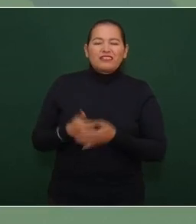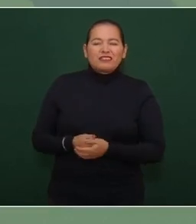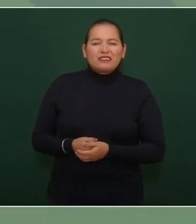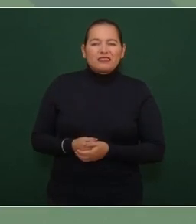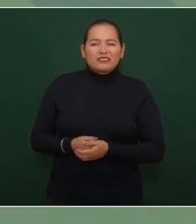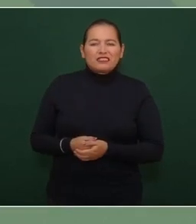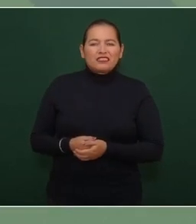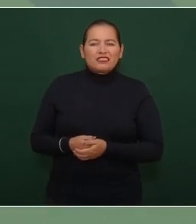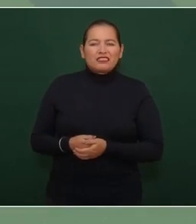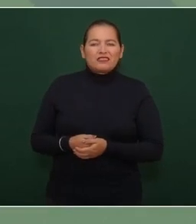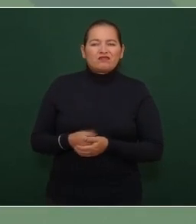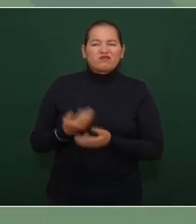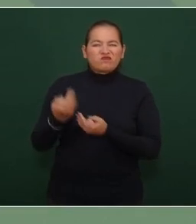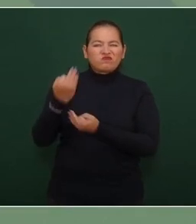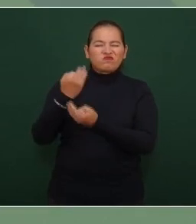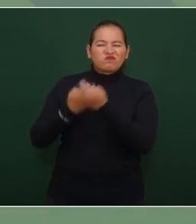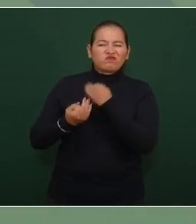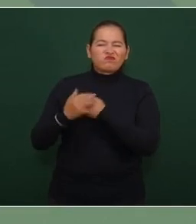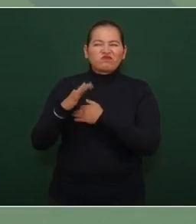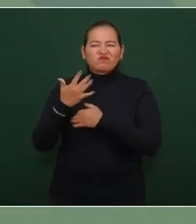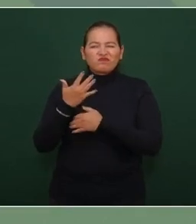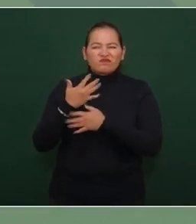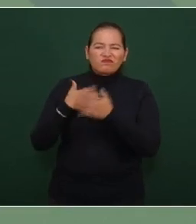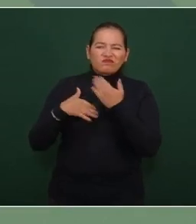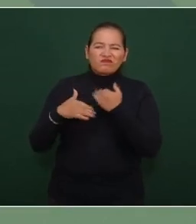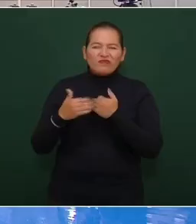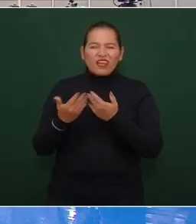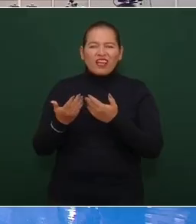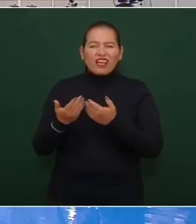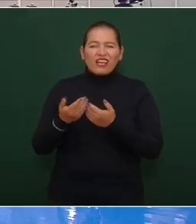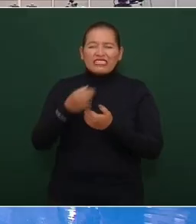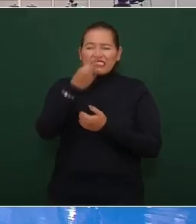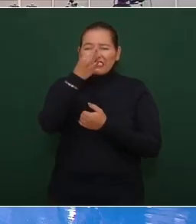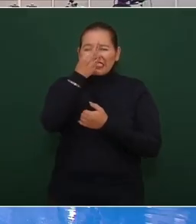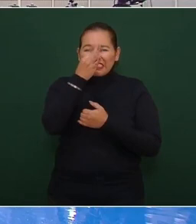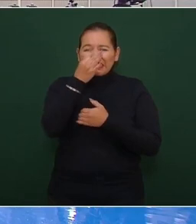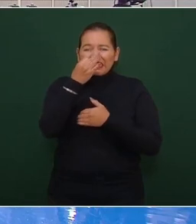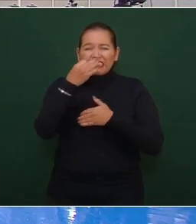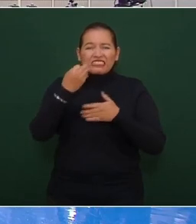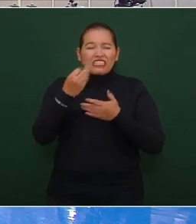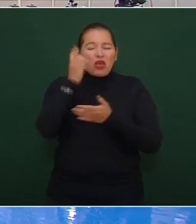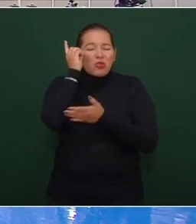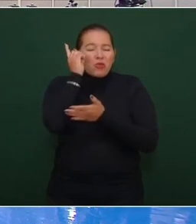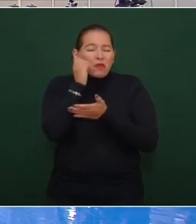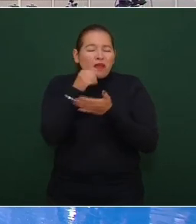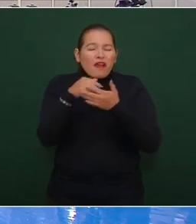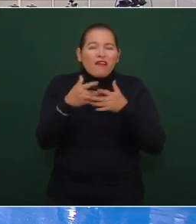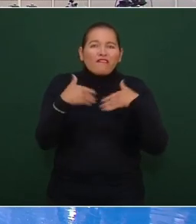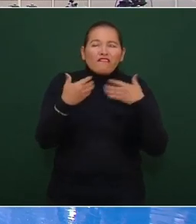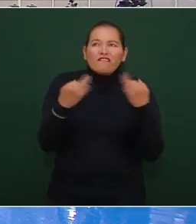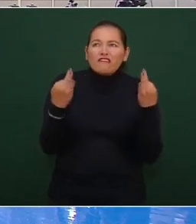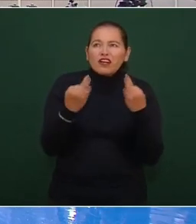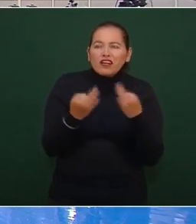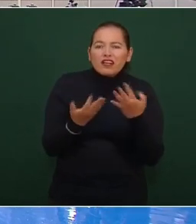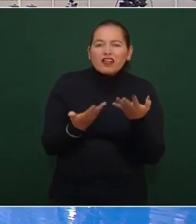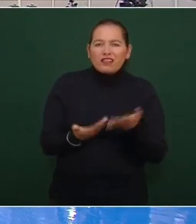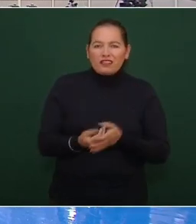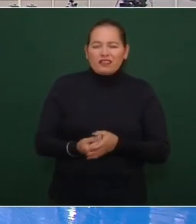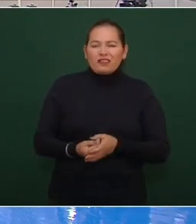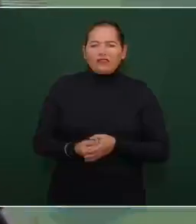no nos trataron muy bien nos quedamos a dormir casi a la intemperie pero luego llegamos a Oriental y nos trataron muy bien